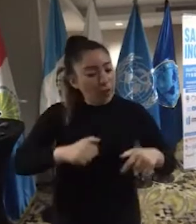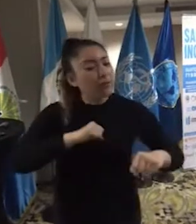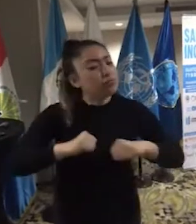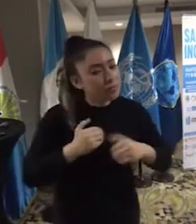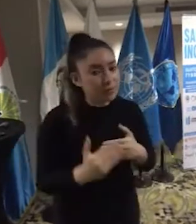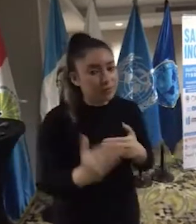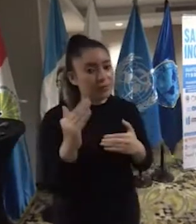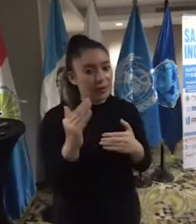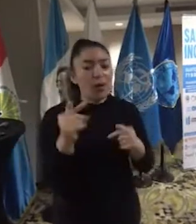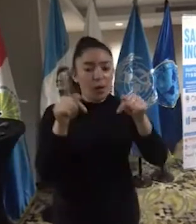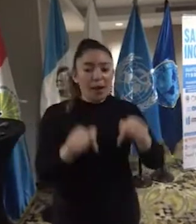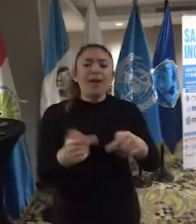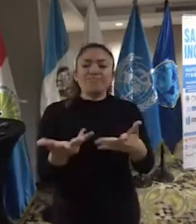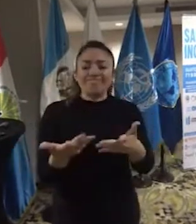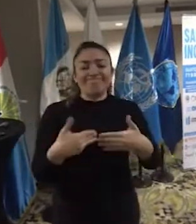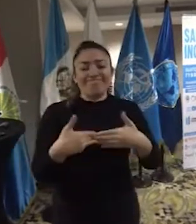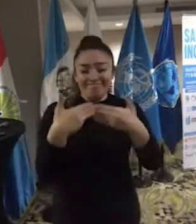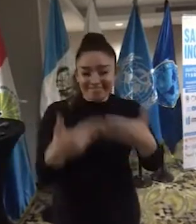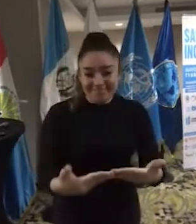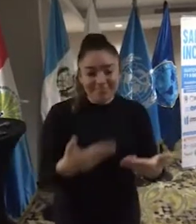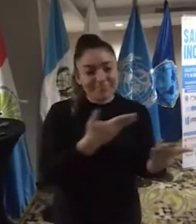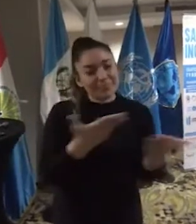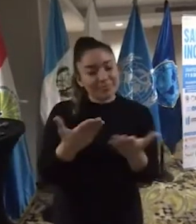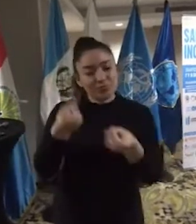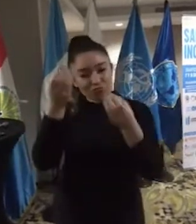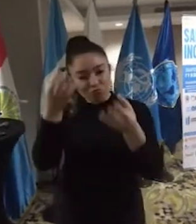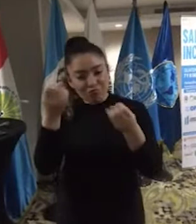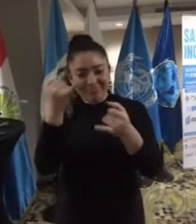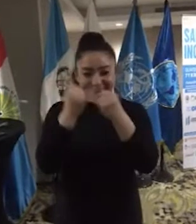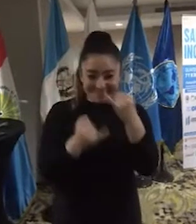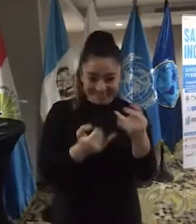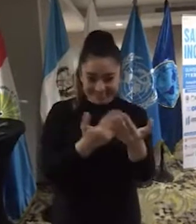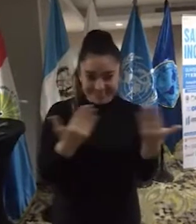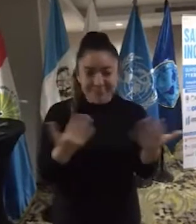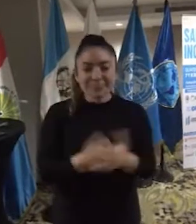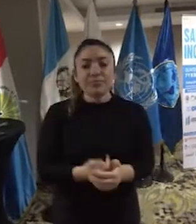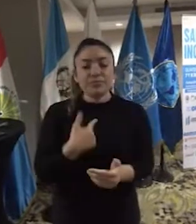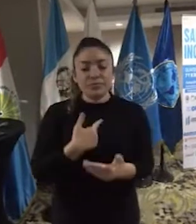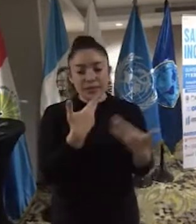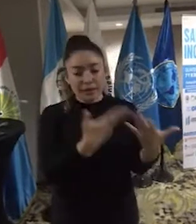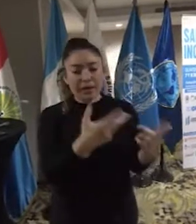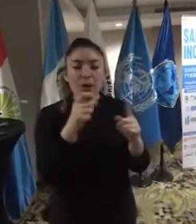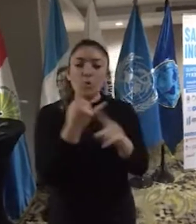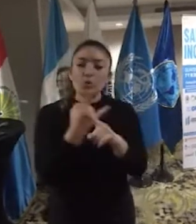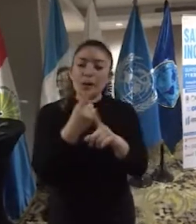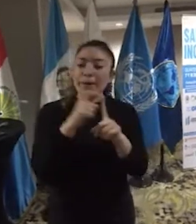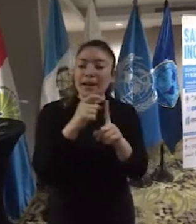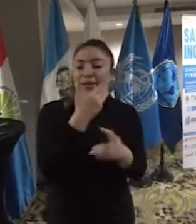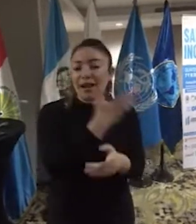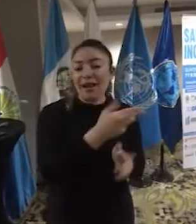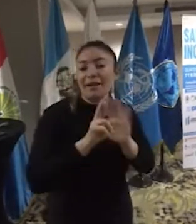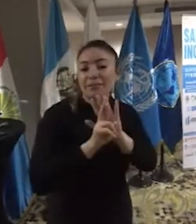Vamos a proceder a los discursos de cierre. Voy a dejar en el uso de la palabra a la